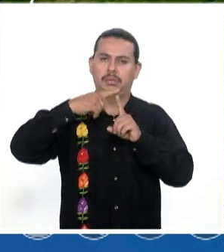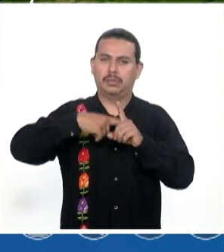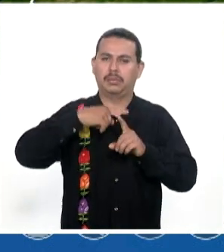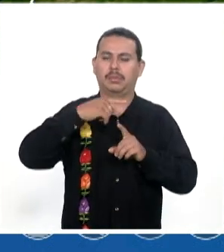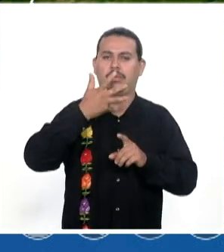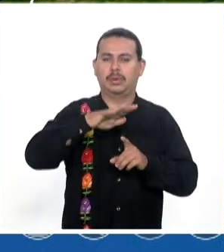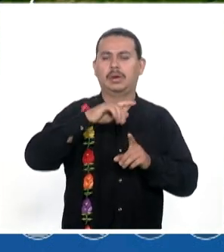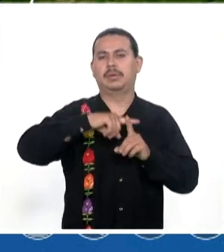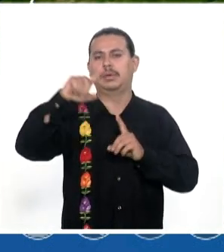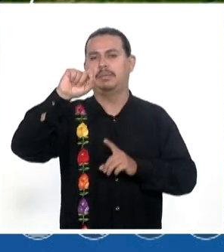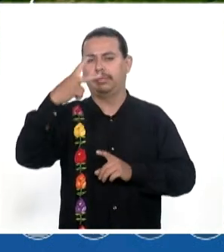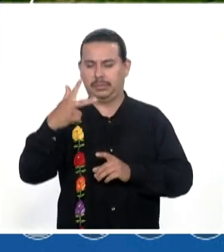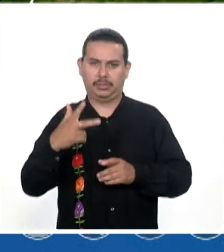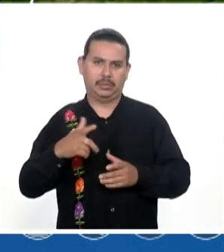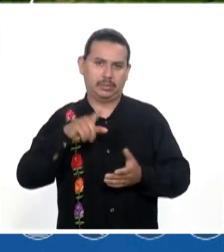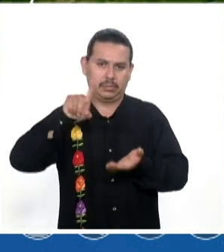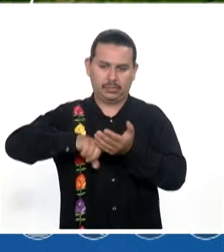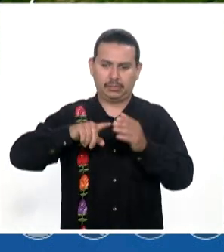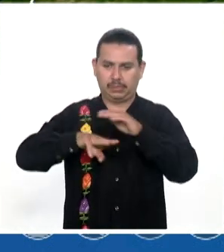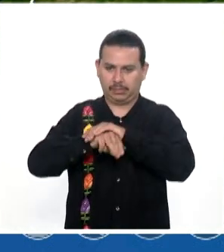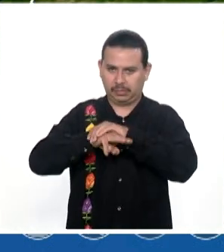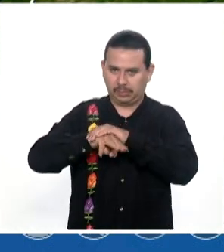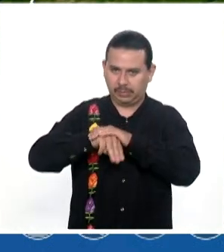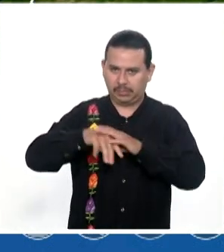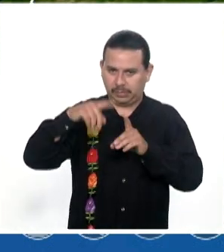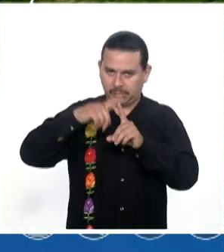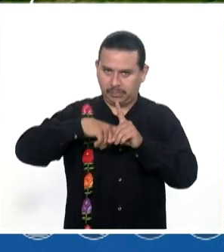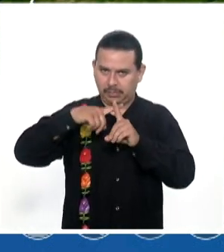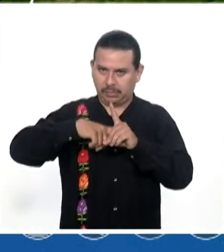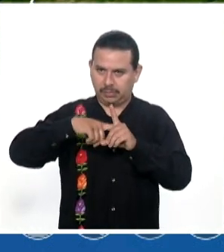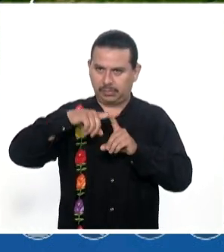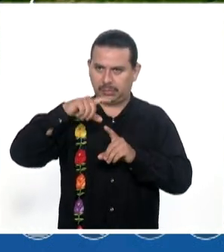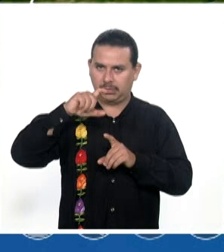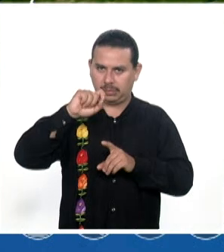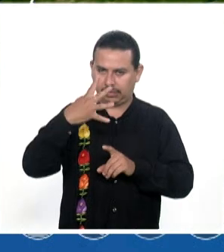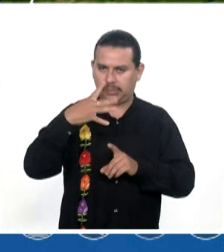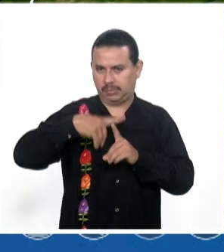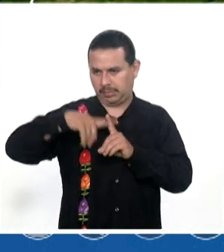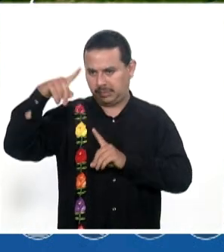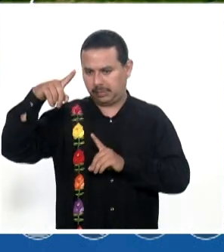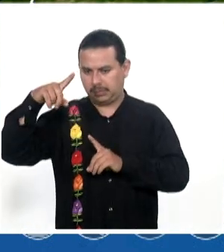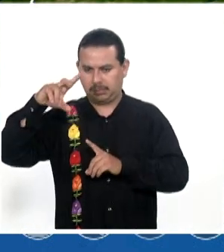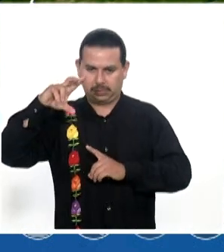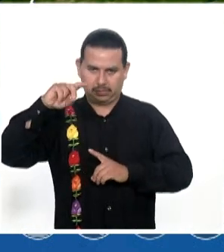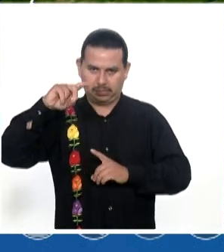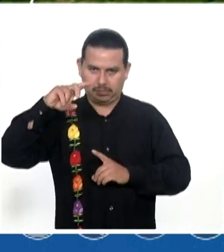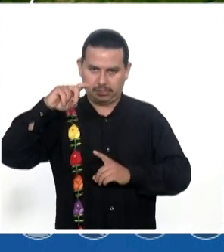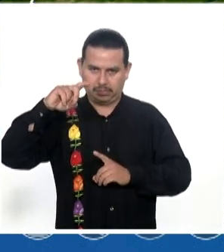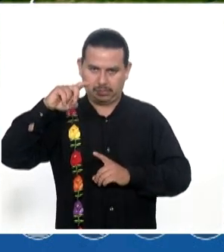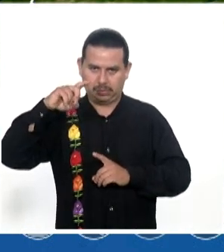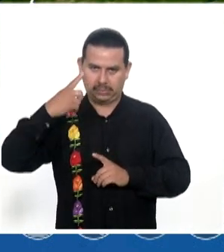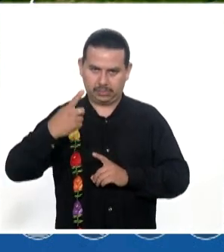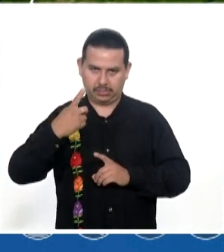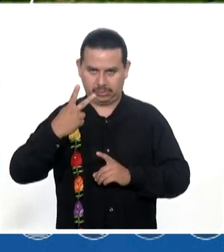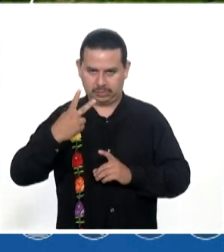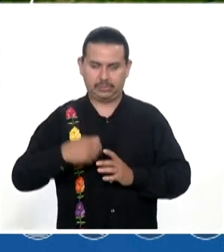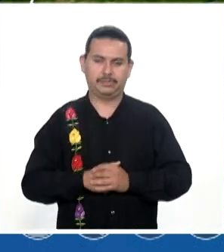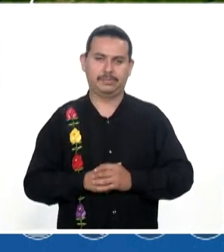mínima Máxima 28 Y en Mazunte La mínima 24 Y la máxima 32